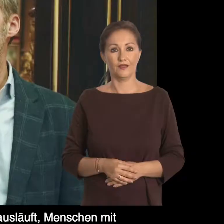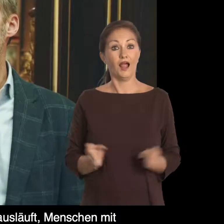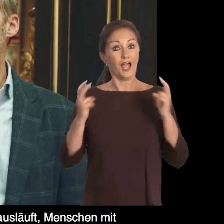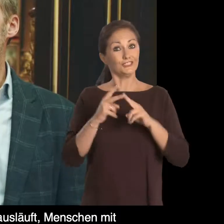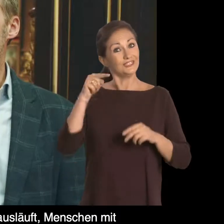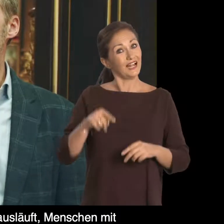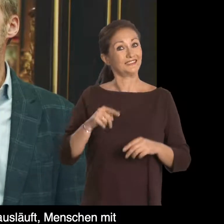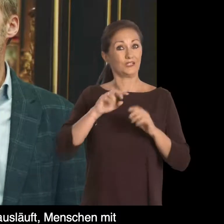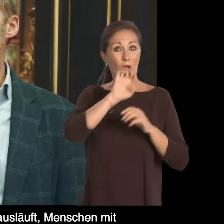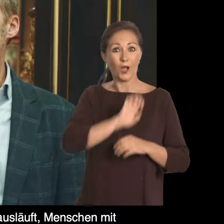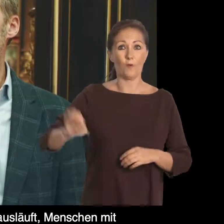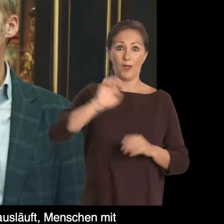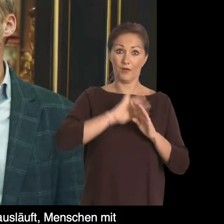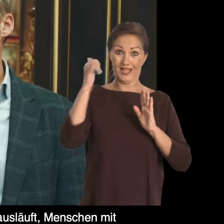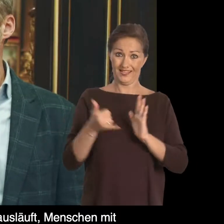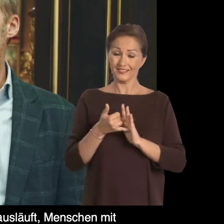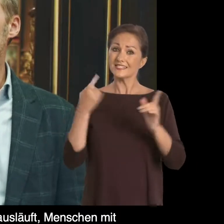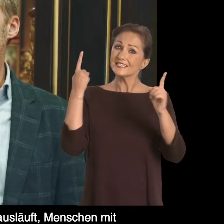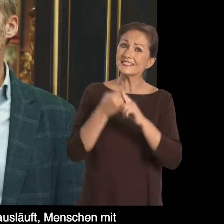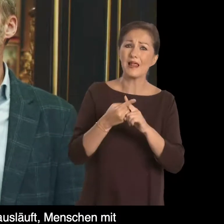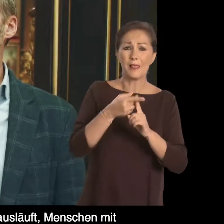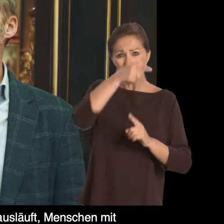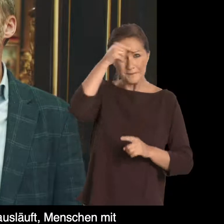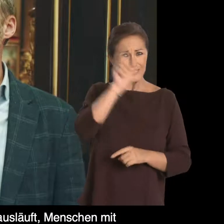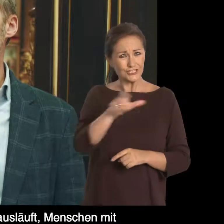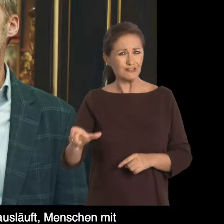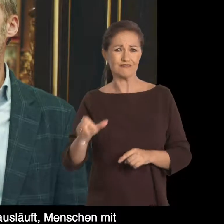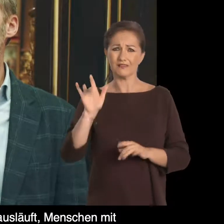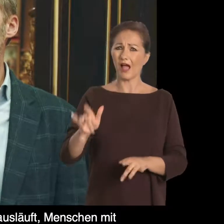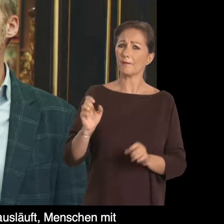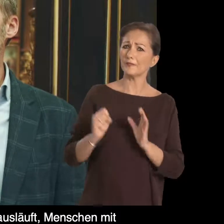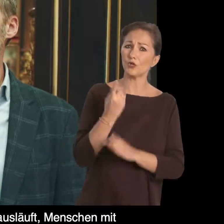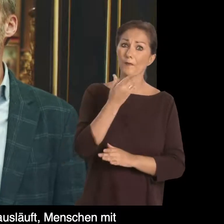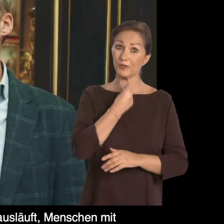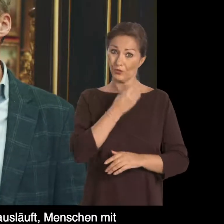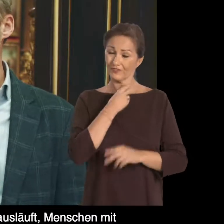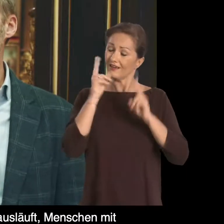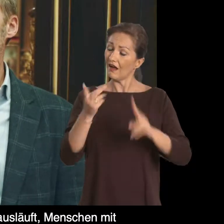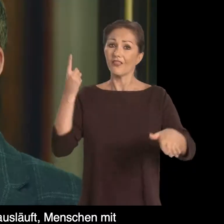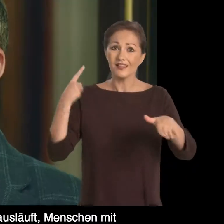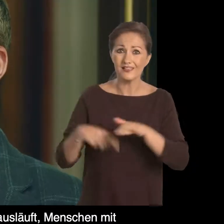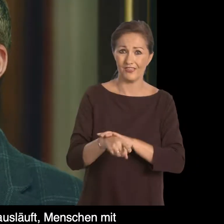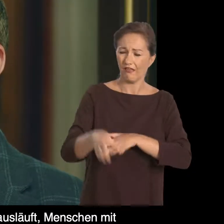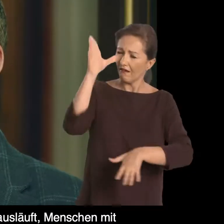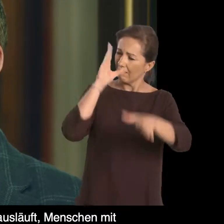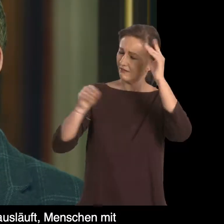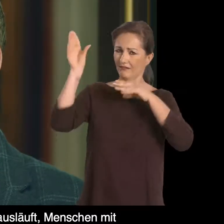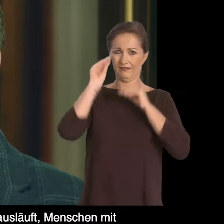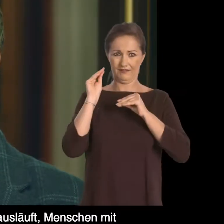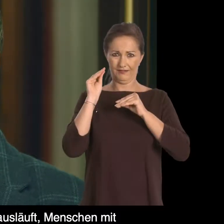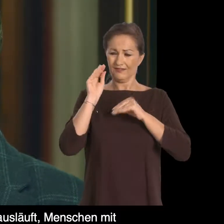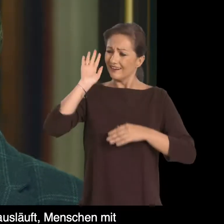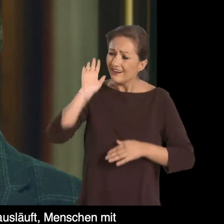Arches es un proyecto europeo, lo que se de las personas con especiales necesidades, el acceso a la